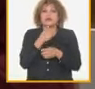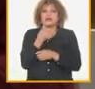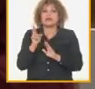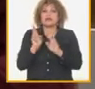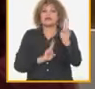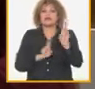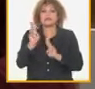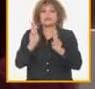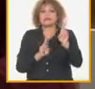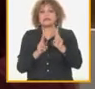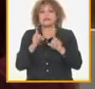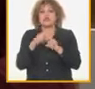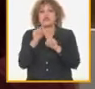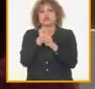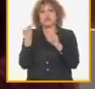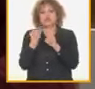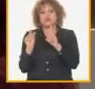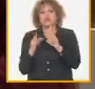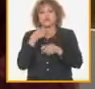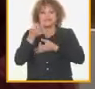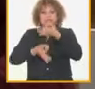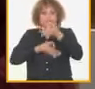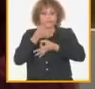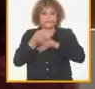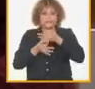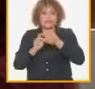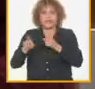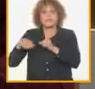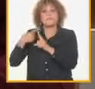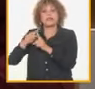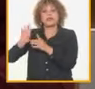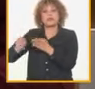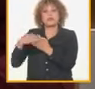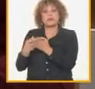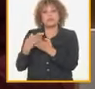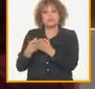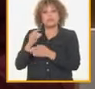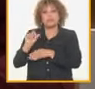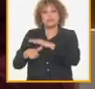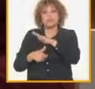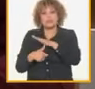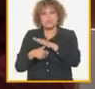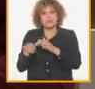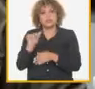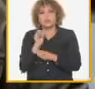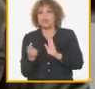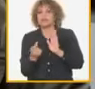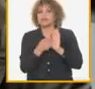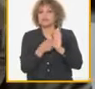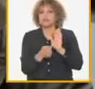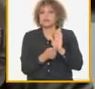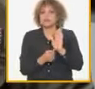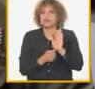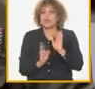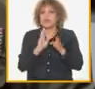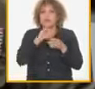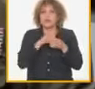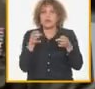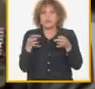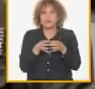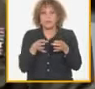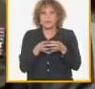temas aquí abordados y como ya dijimos la propuesta del presidente de Inoto que se tenga en cuenta como parte de los organismos